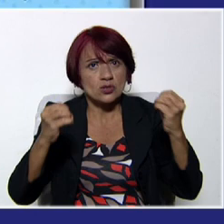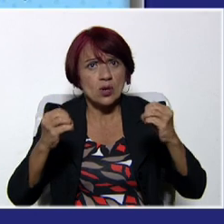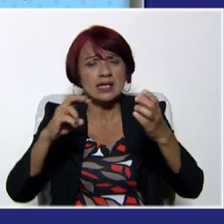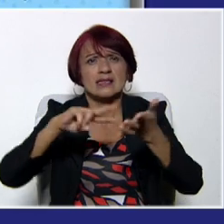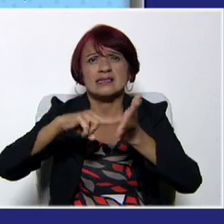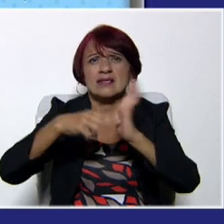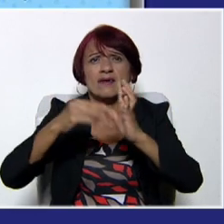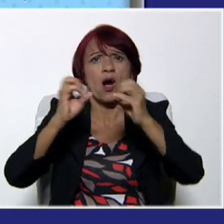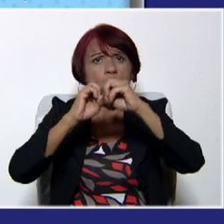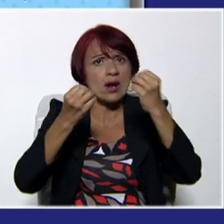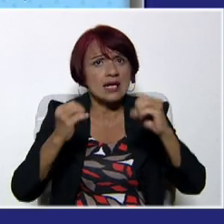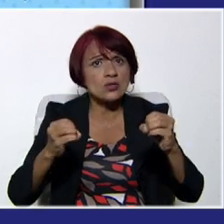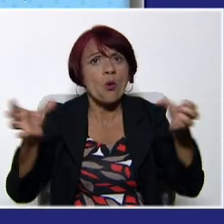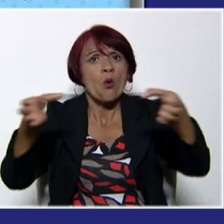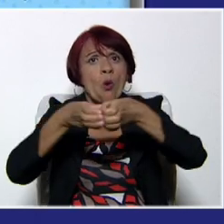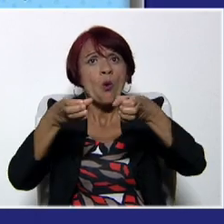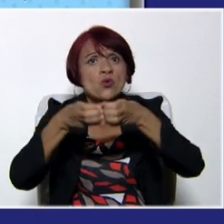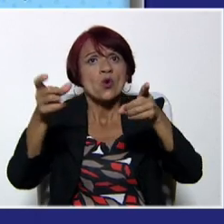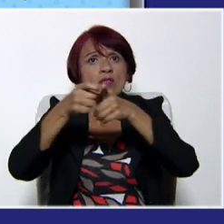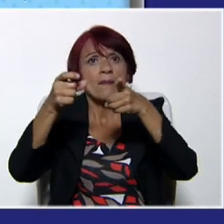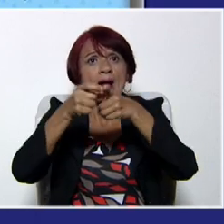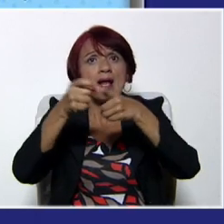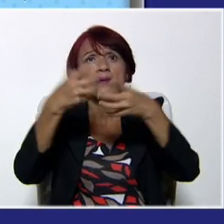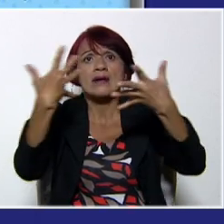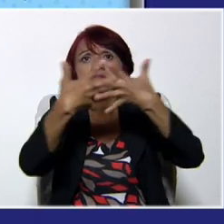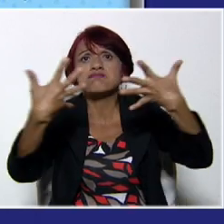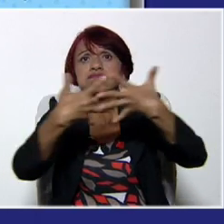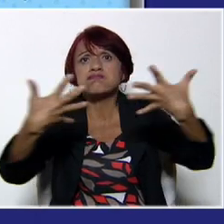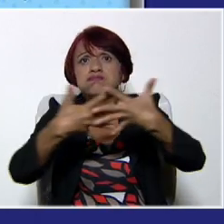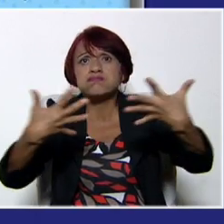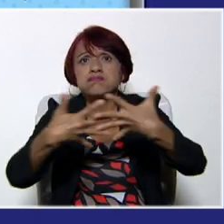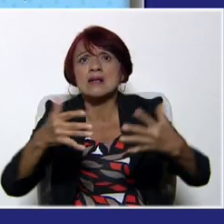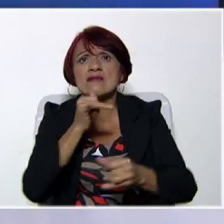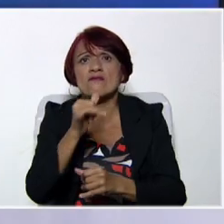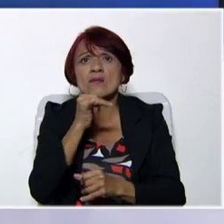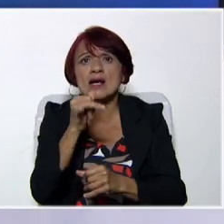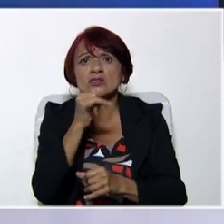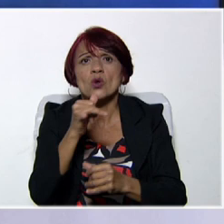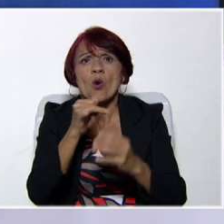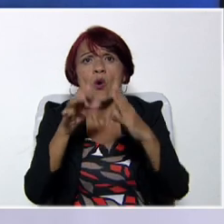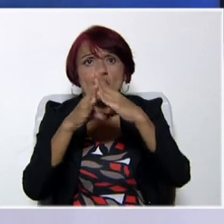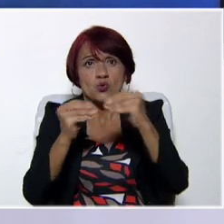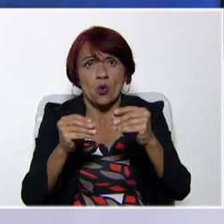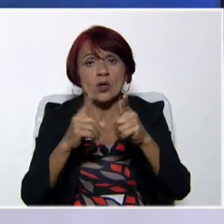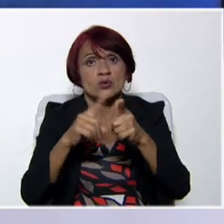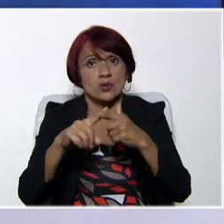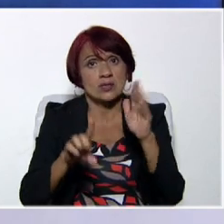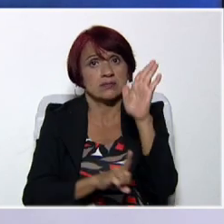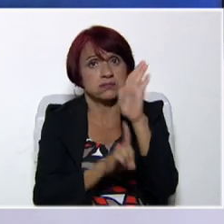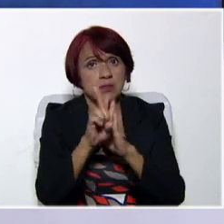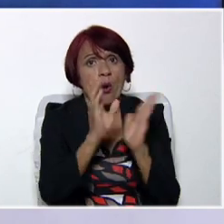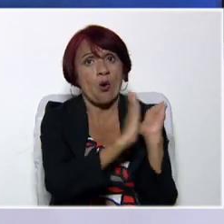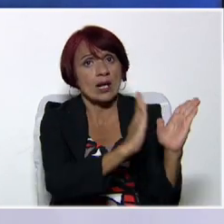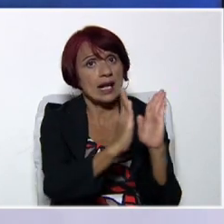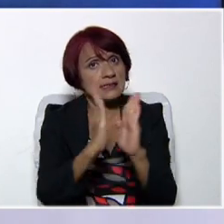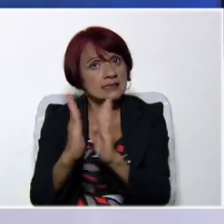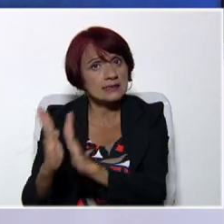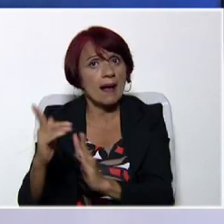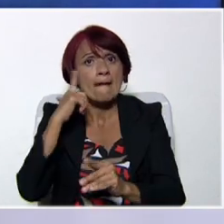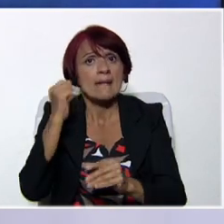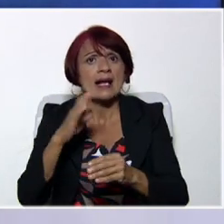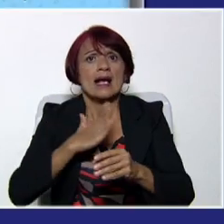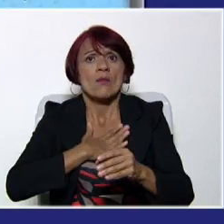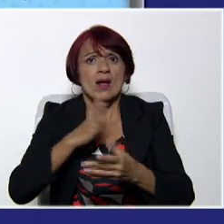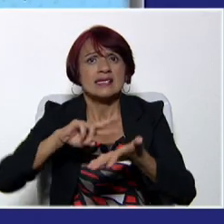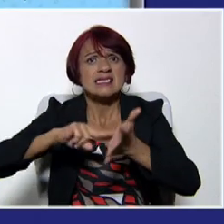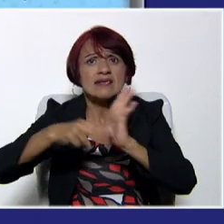las oraciones? Las oraciones es un conjunto de palabras que desarrollan una información y esas deben estar organizadas para que den